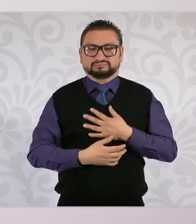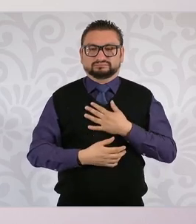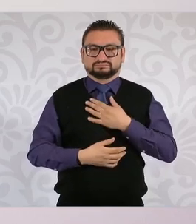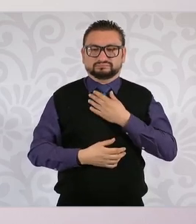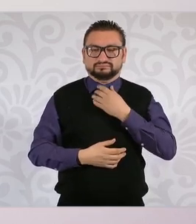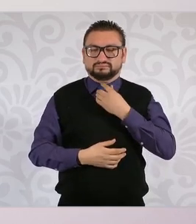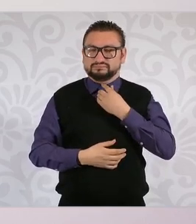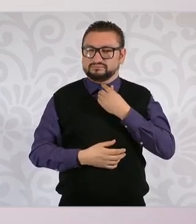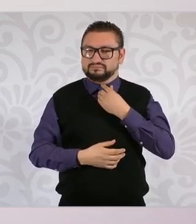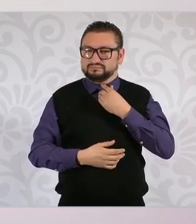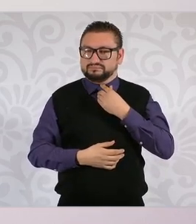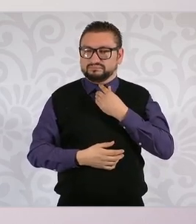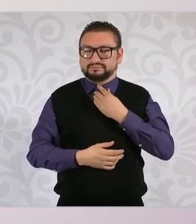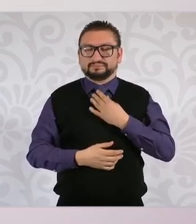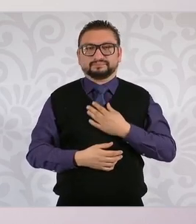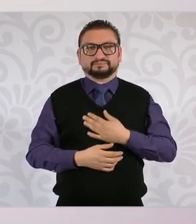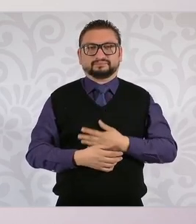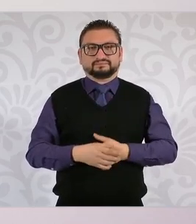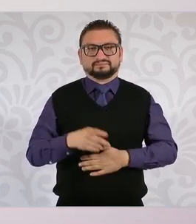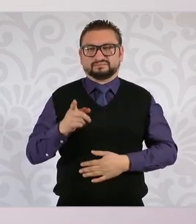Mucho cinismo, ¿no?